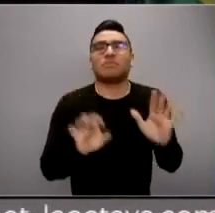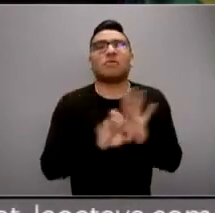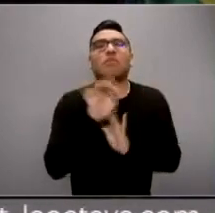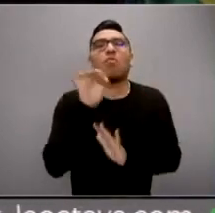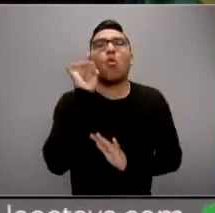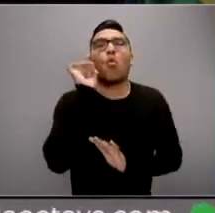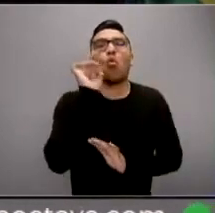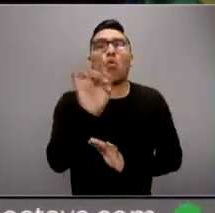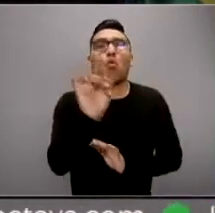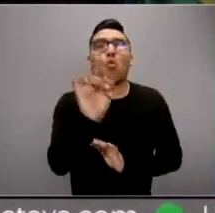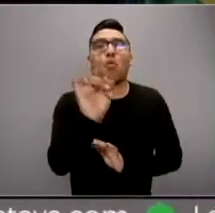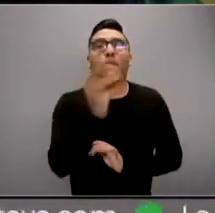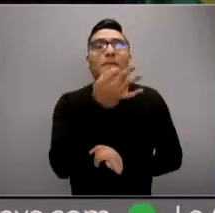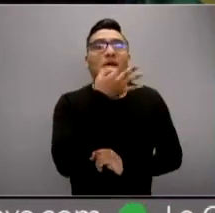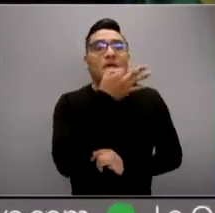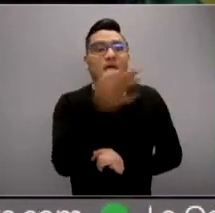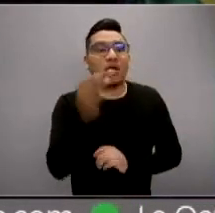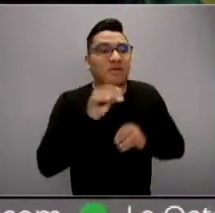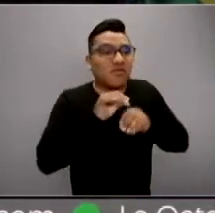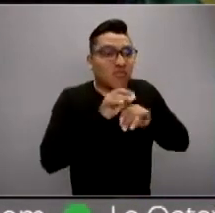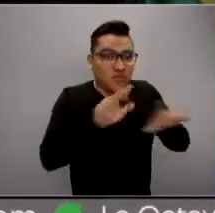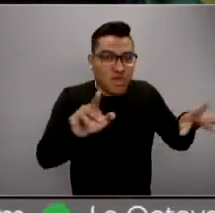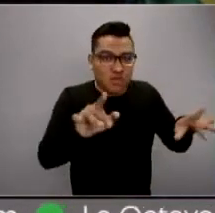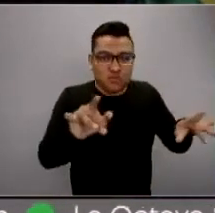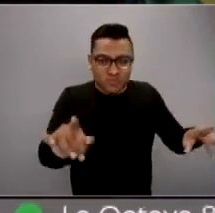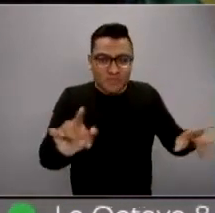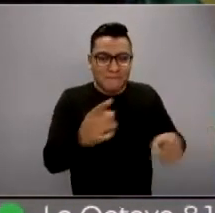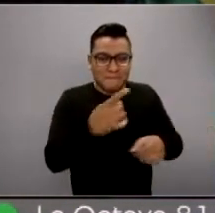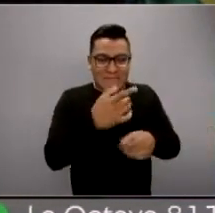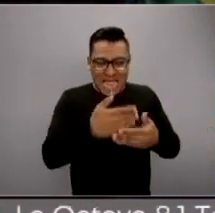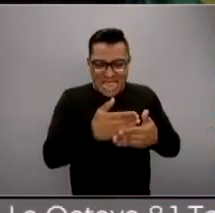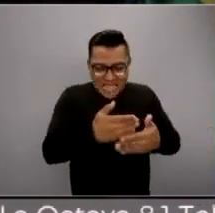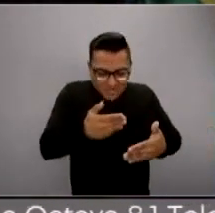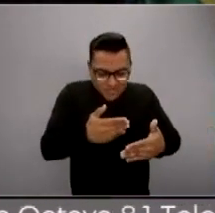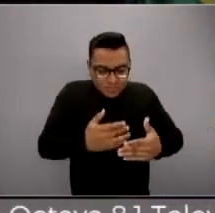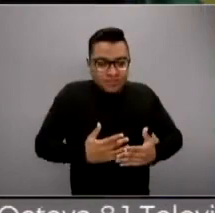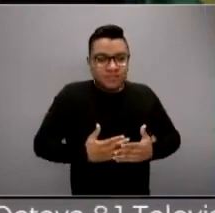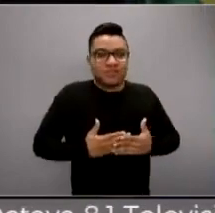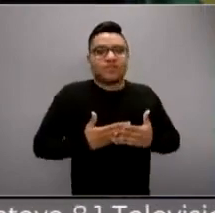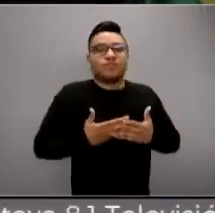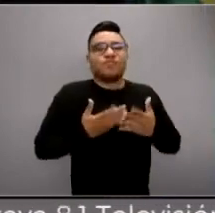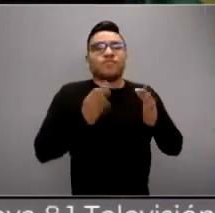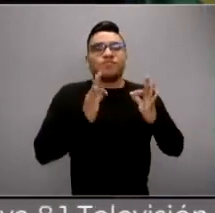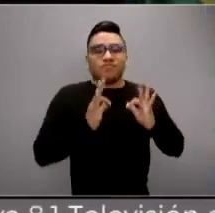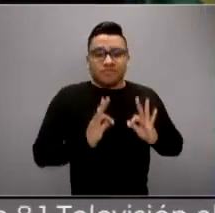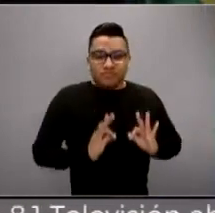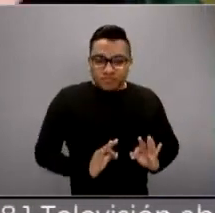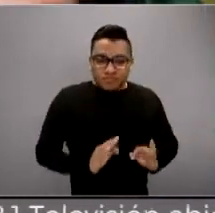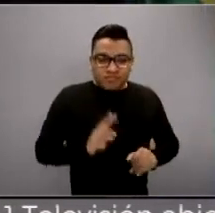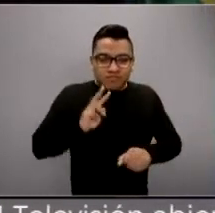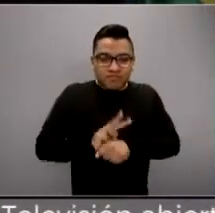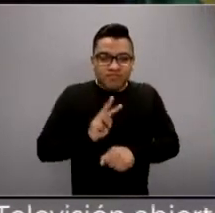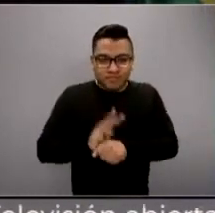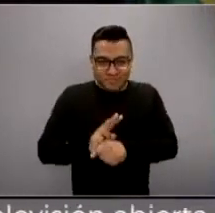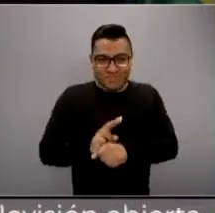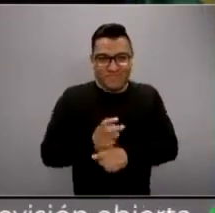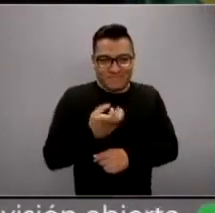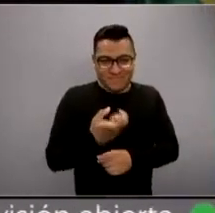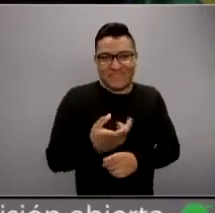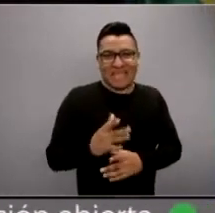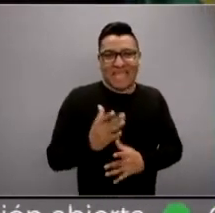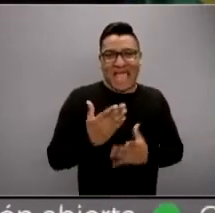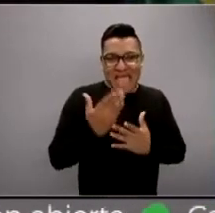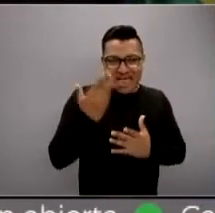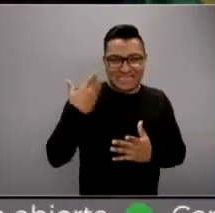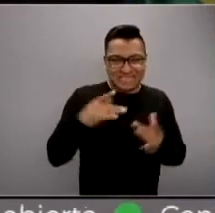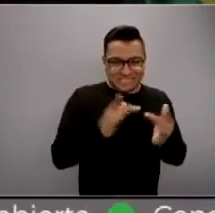compartir, respire y verifique usted. Y el problema es que se verifica por comité. De hecho, las redes sociales tomaron